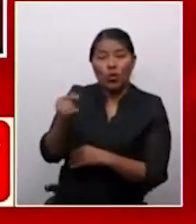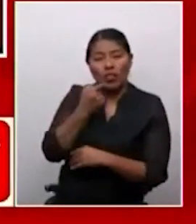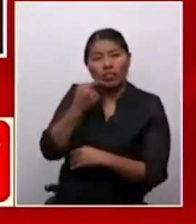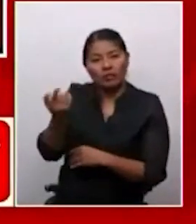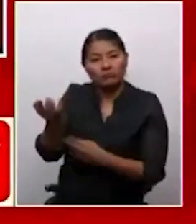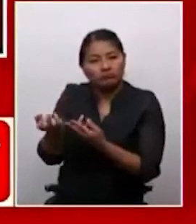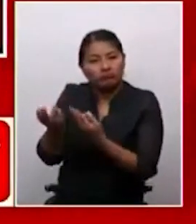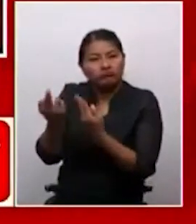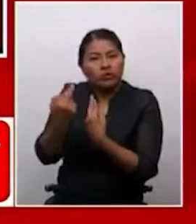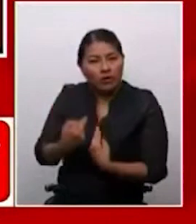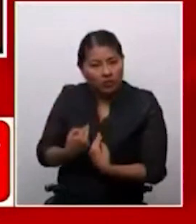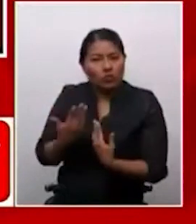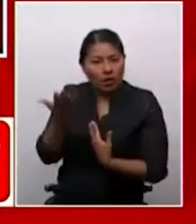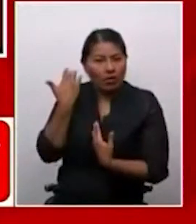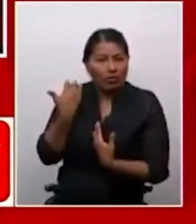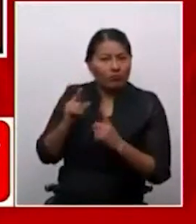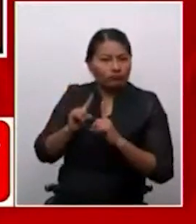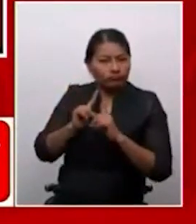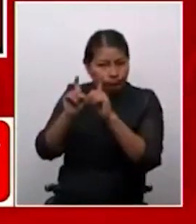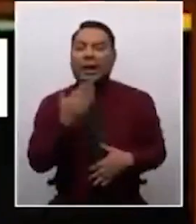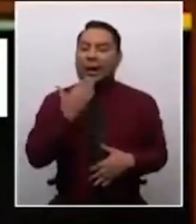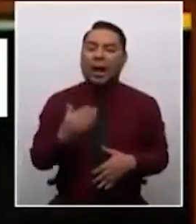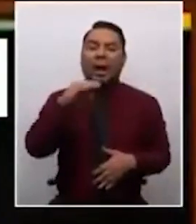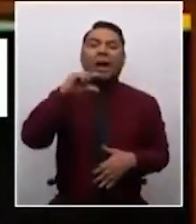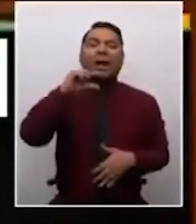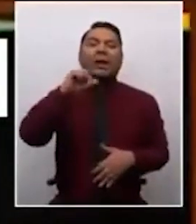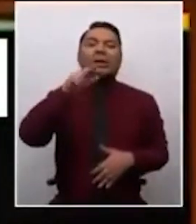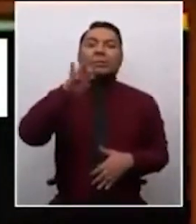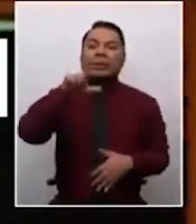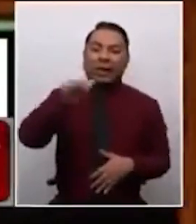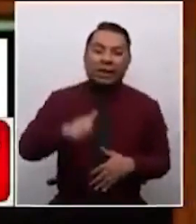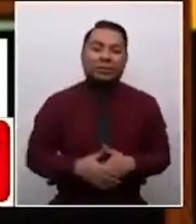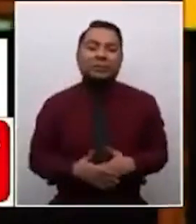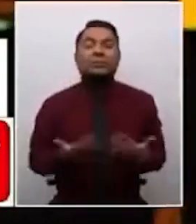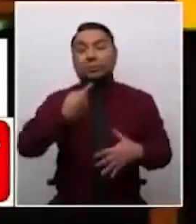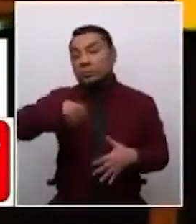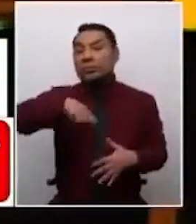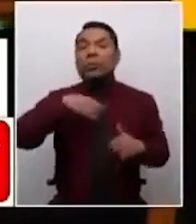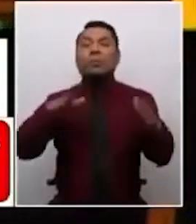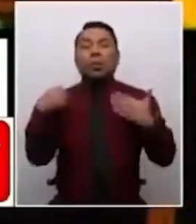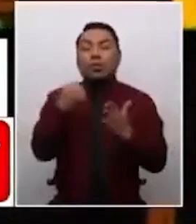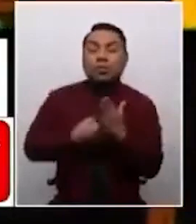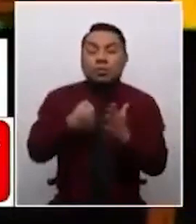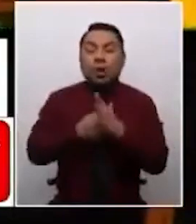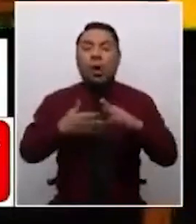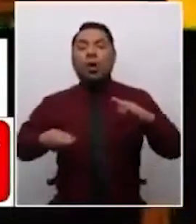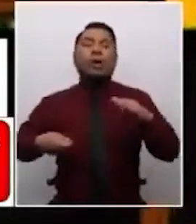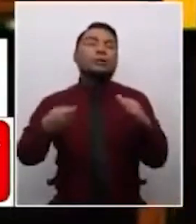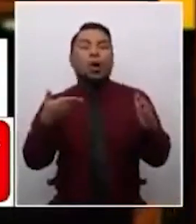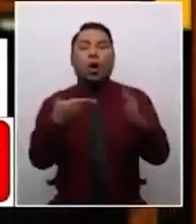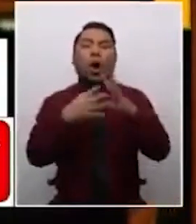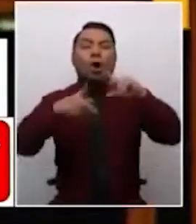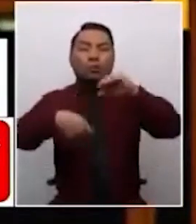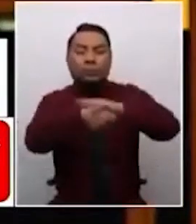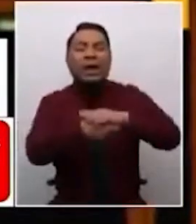no hubiera contestado la pregunta que le hizo la periodista. Resultó controversial también que a este candidato no le parezcan tan importantes